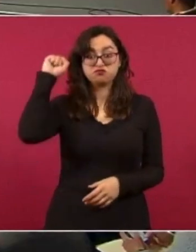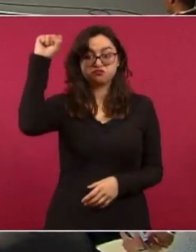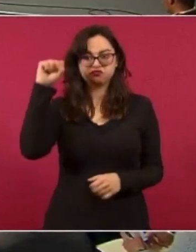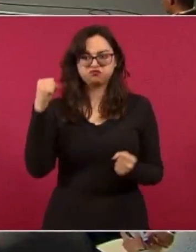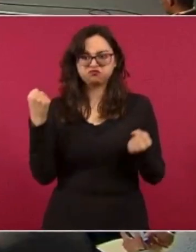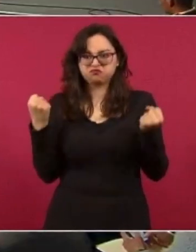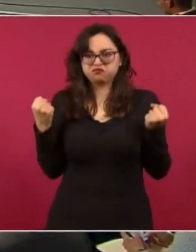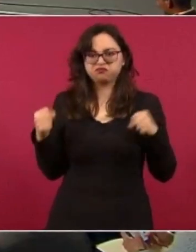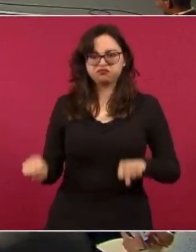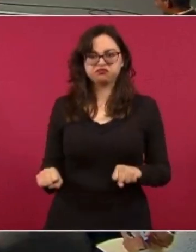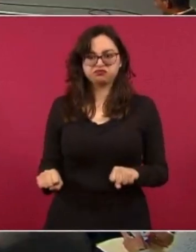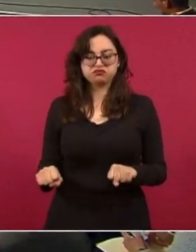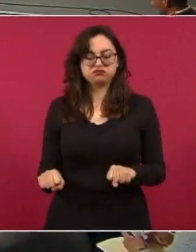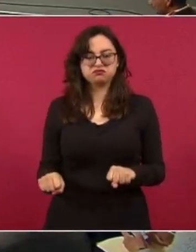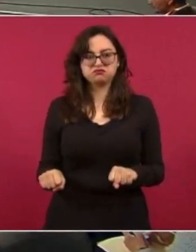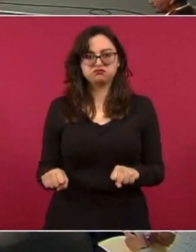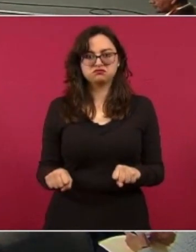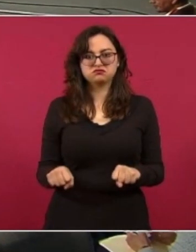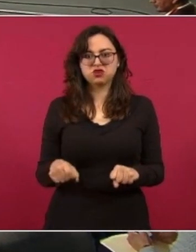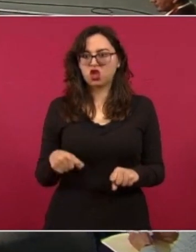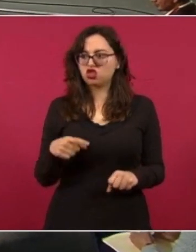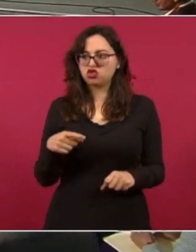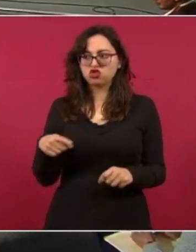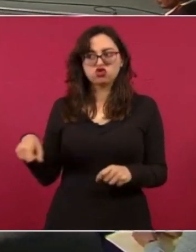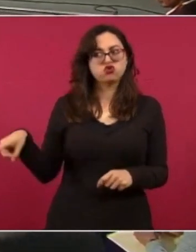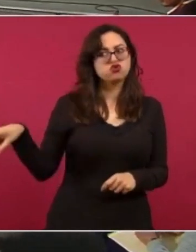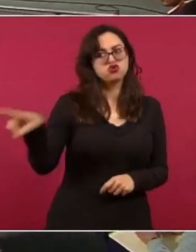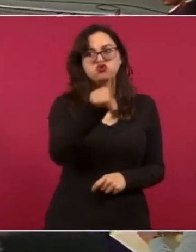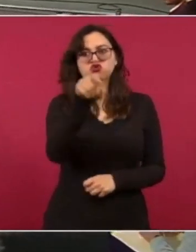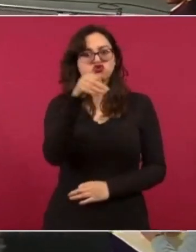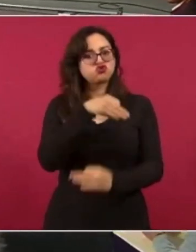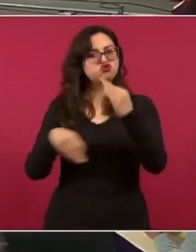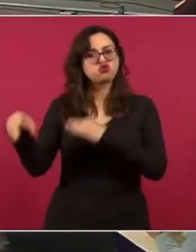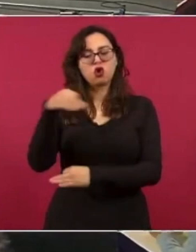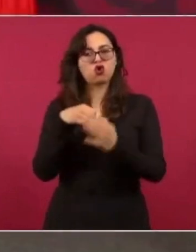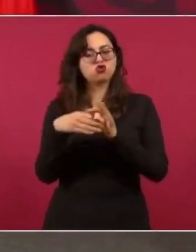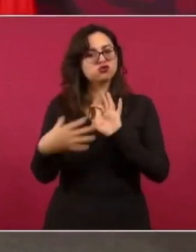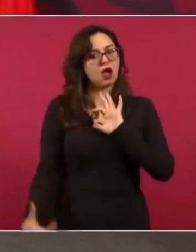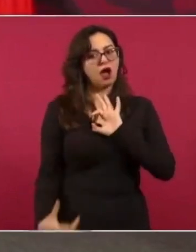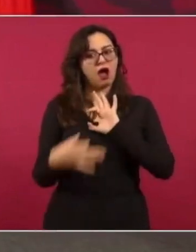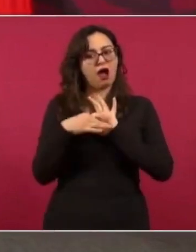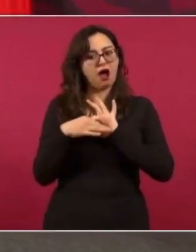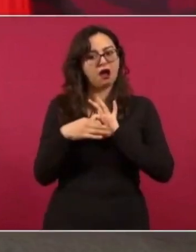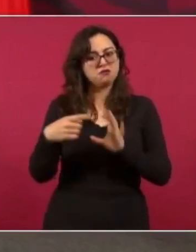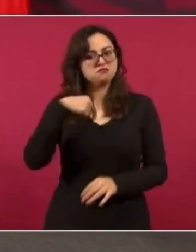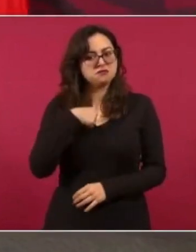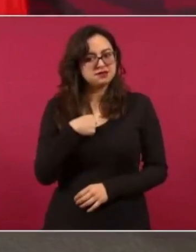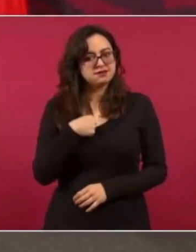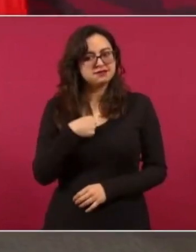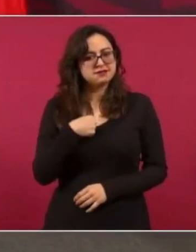hablar. Bueno,